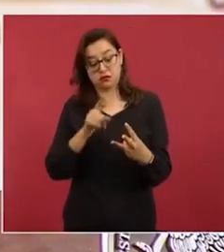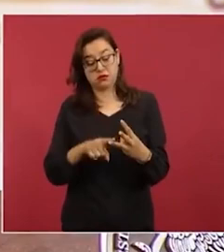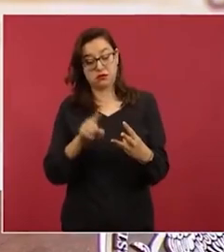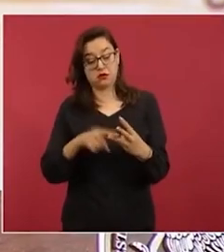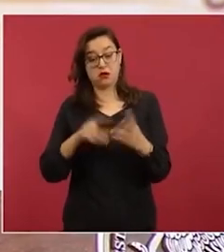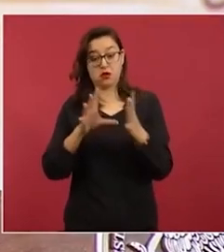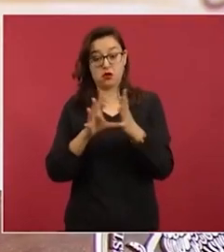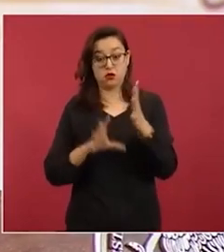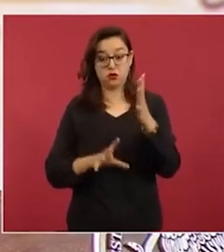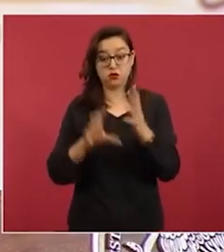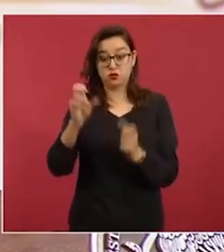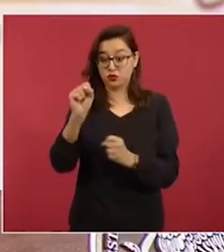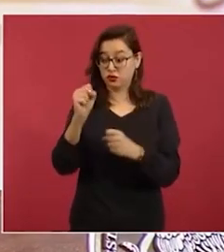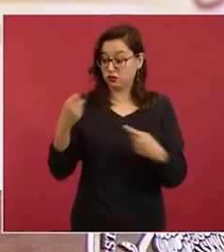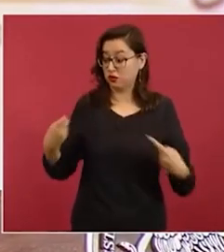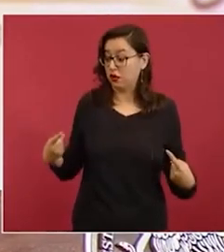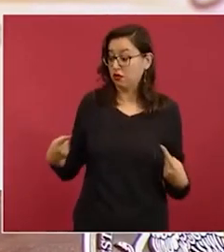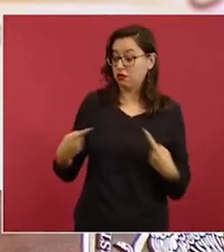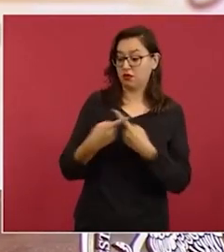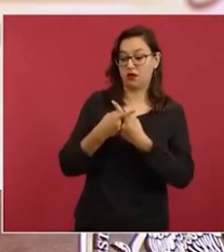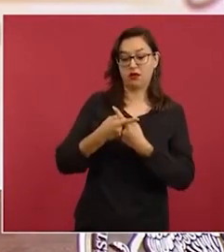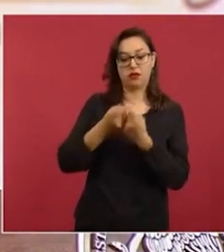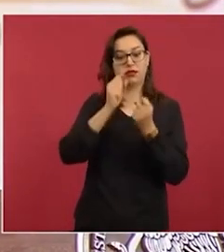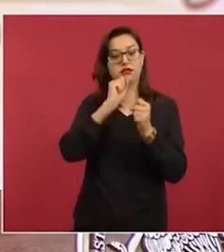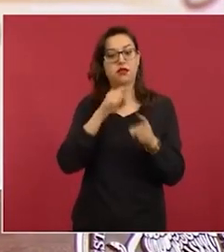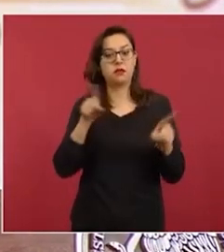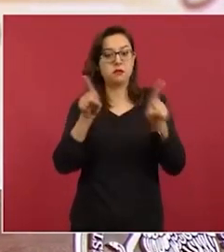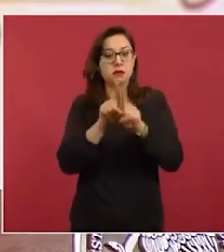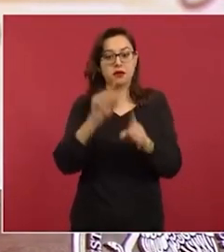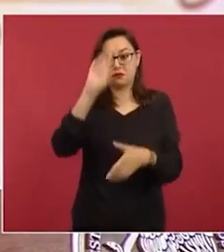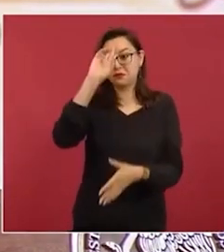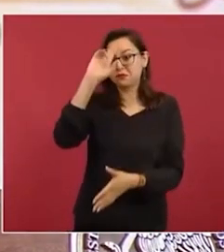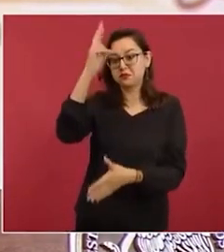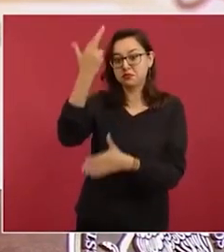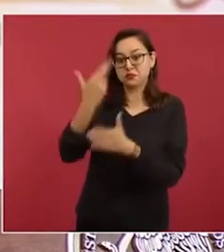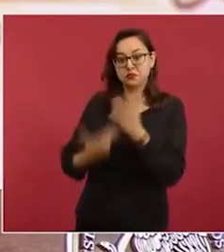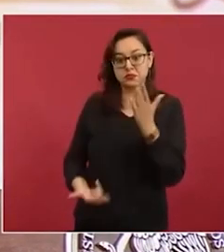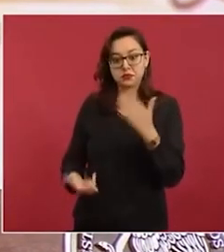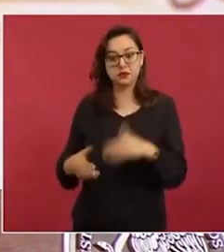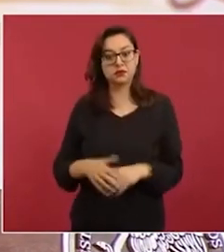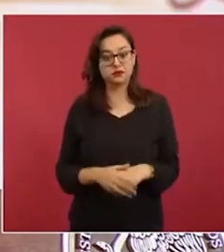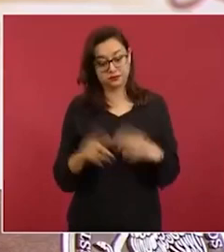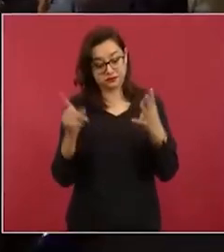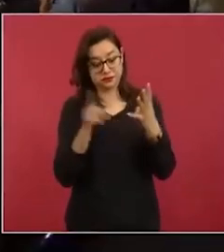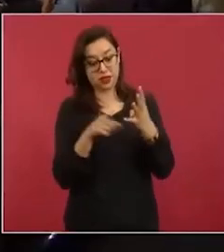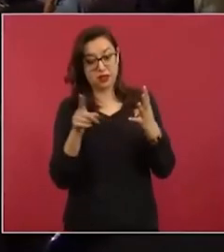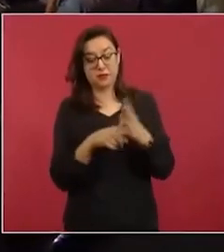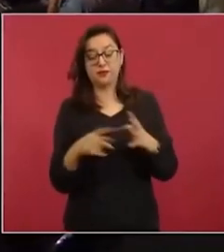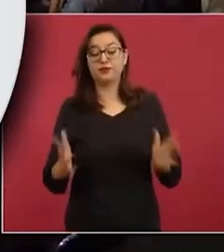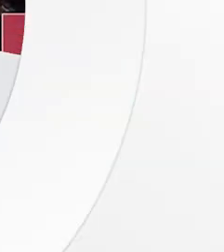del espíritu y de la letra de la Constitución. Y además, antidemocrático.